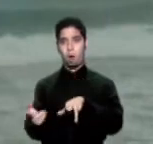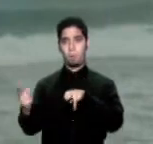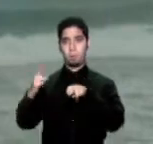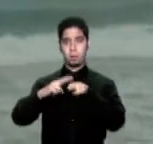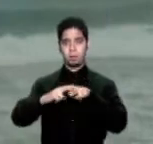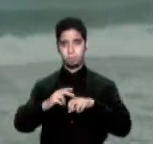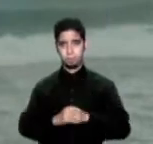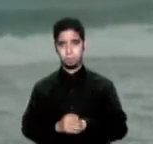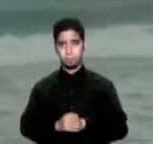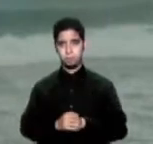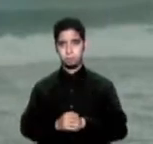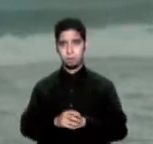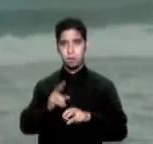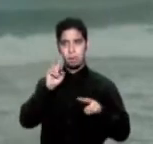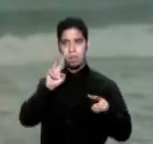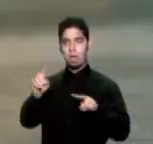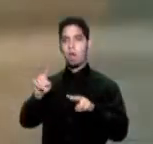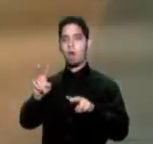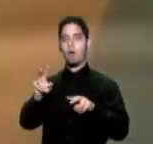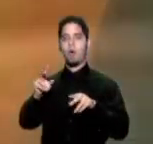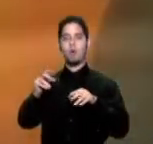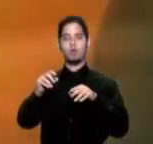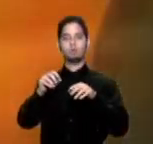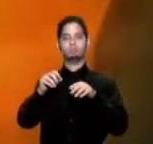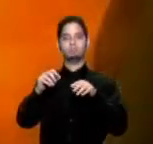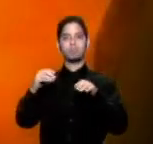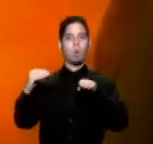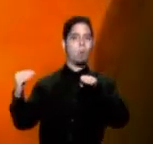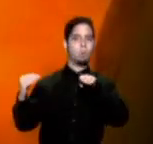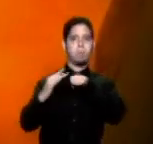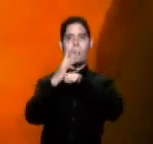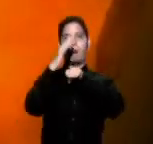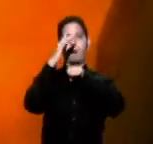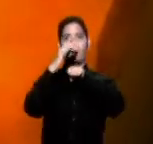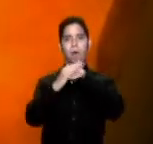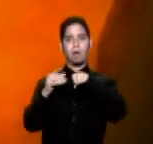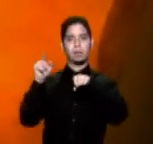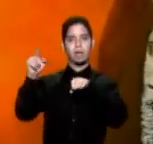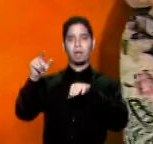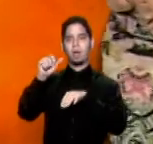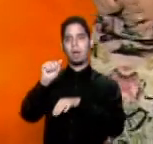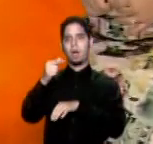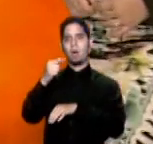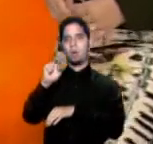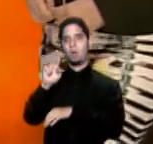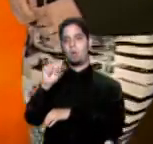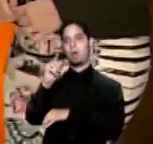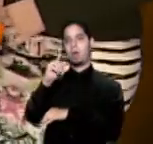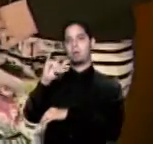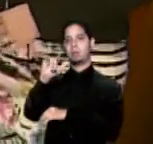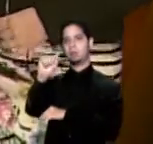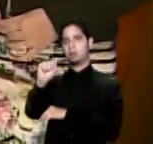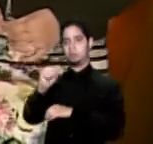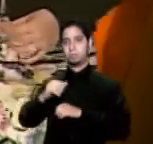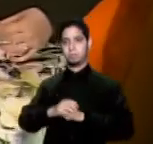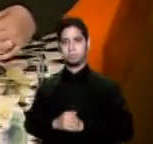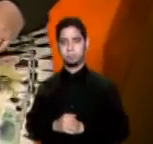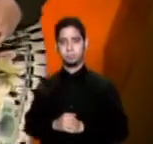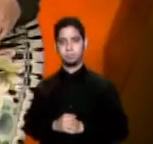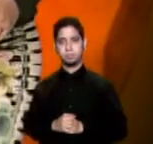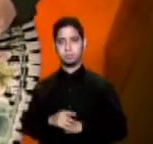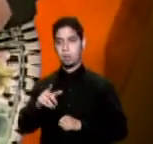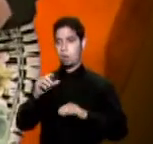así lució el rompeolas en aguadilla jorge medina nos envía esa foto espectacular y la organización meteorológica mundial